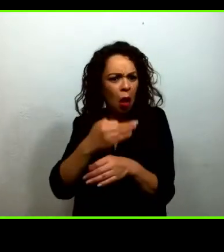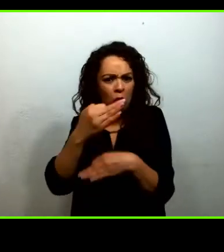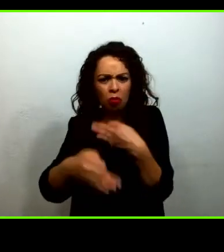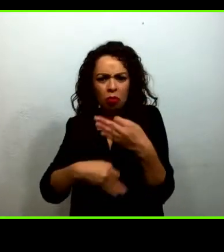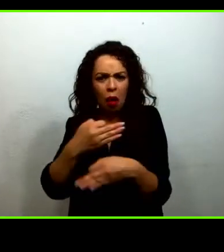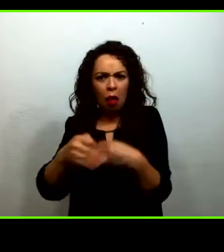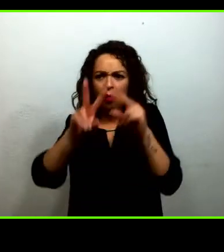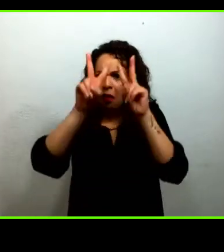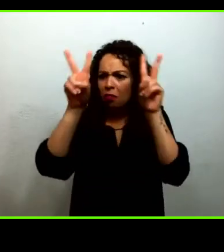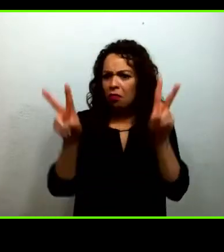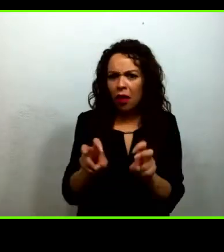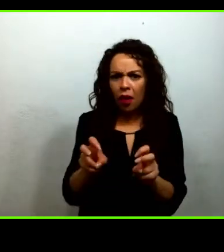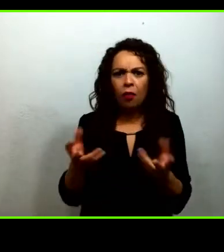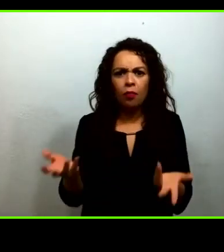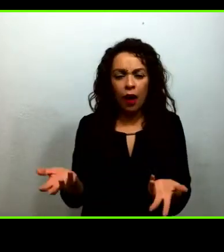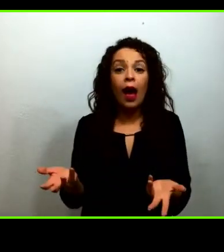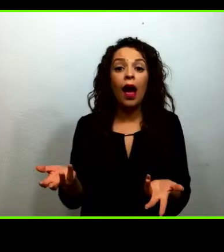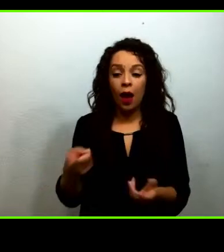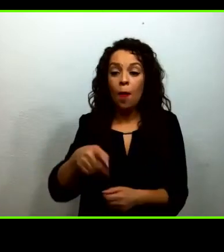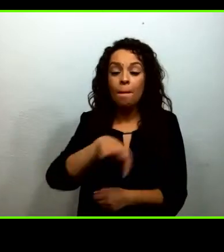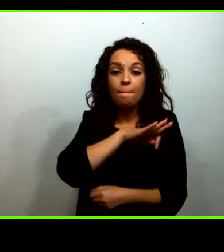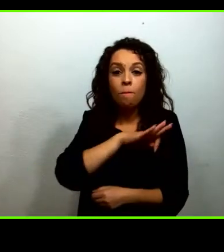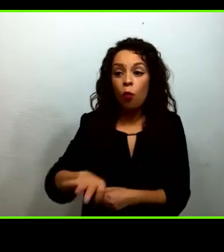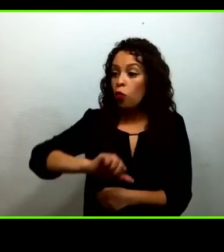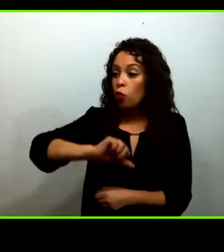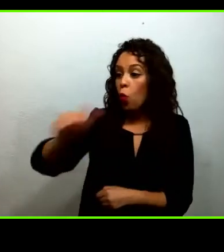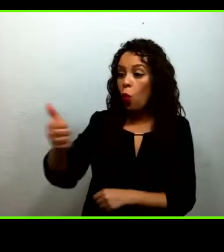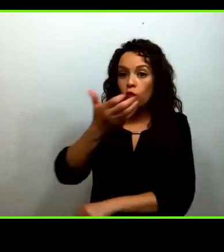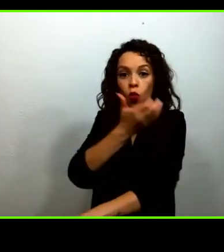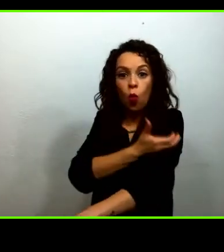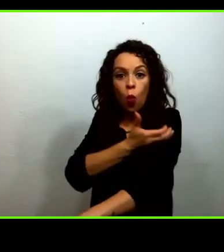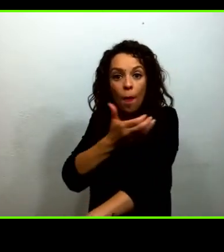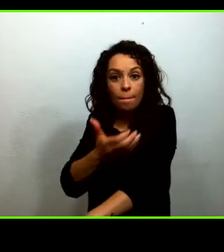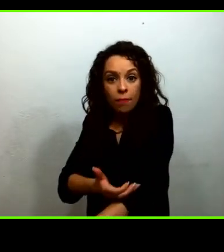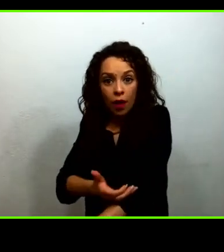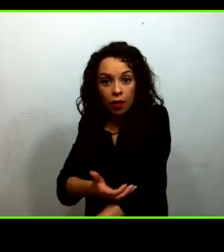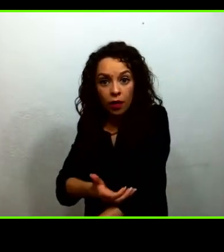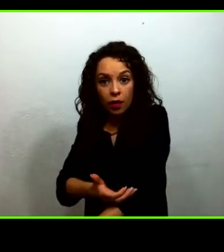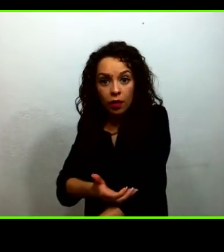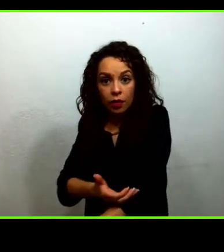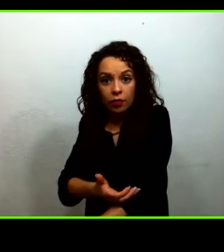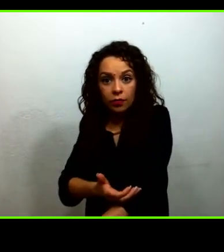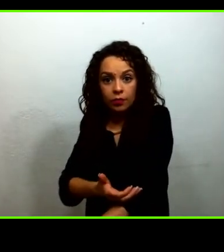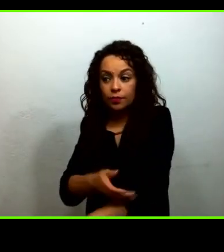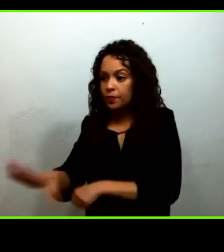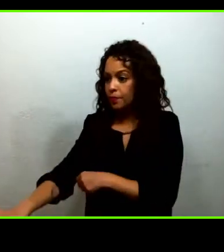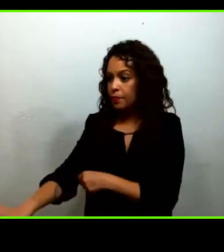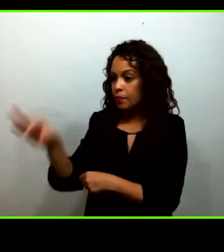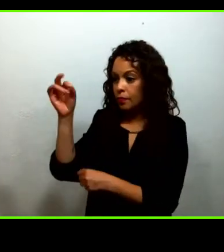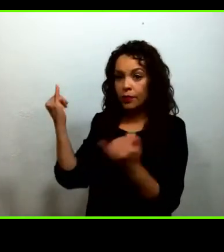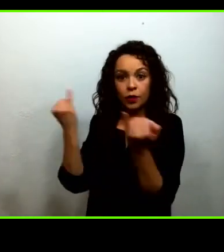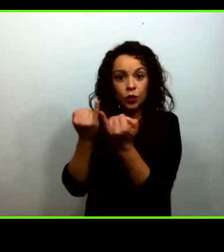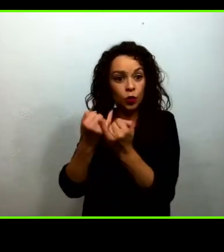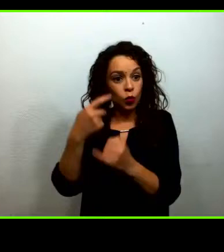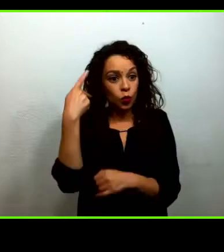apoyen a otro compañero que elija el tema que ellos aprendieron para hacer lo mismo. Es